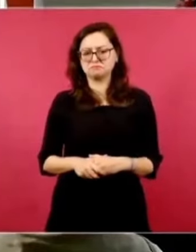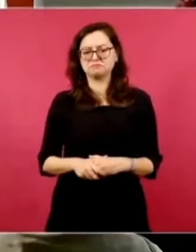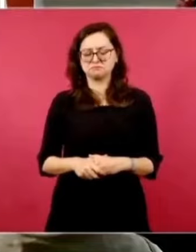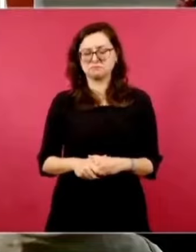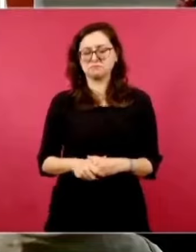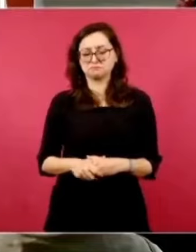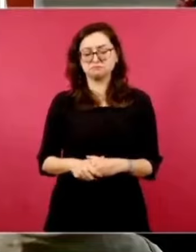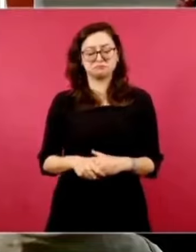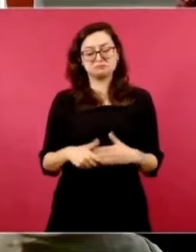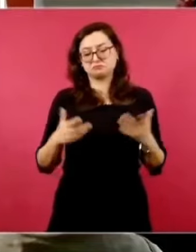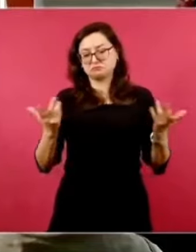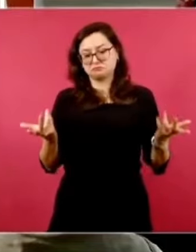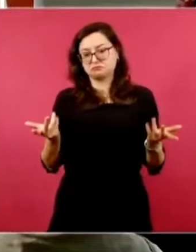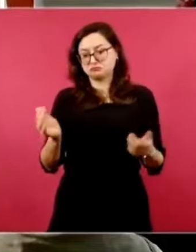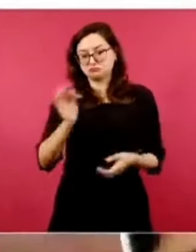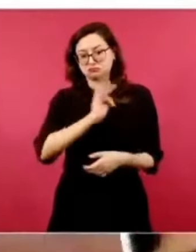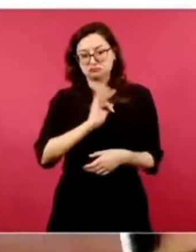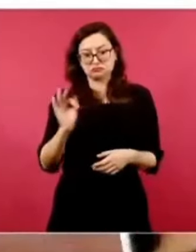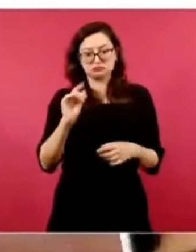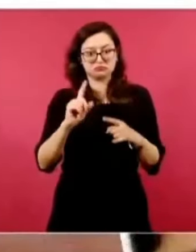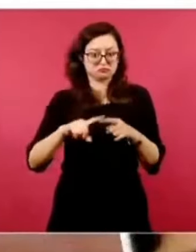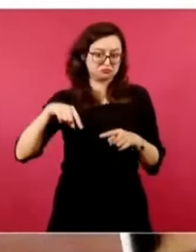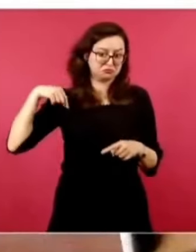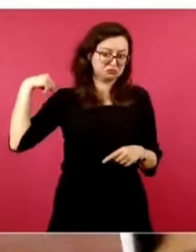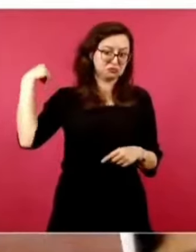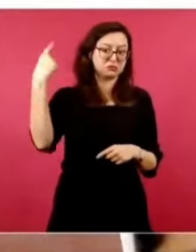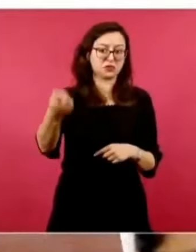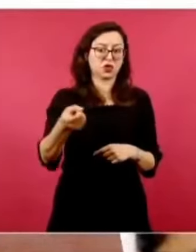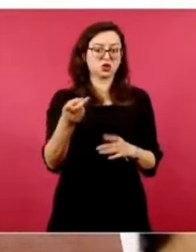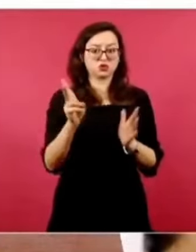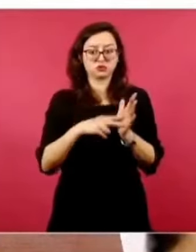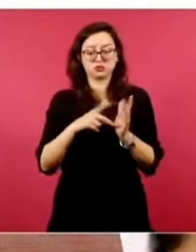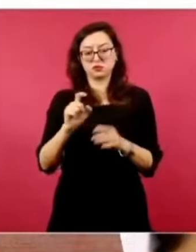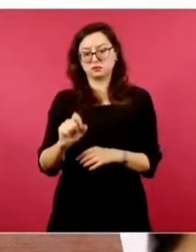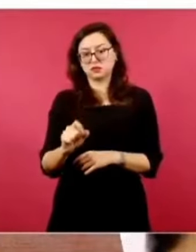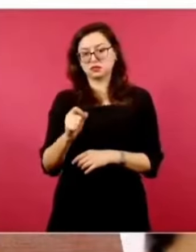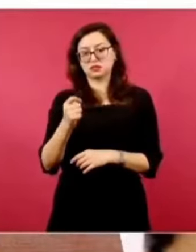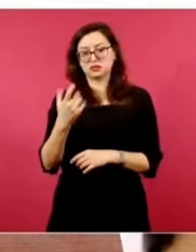primer trimestre del año próximo.